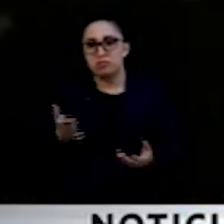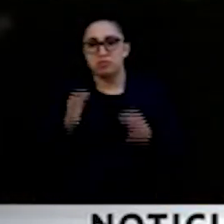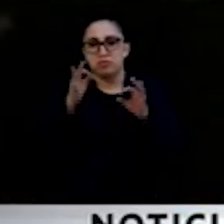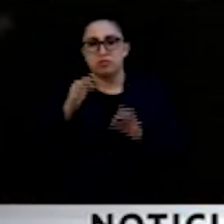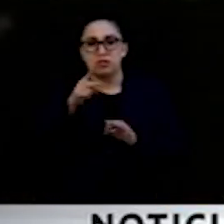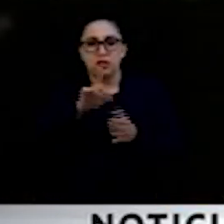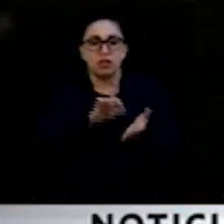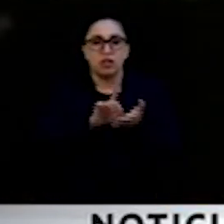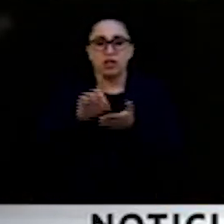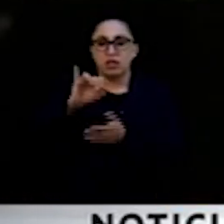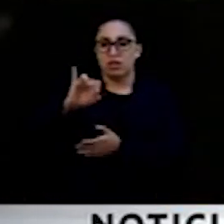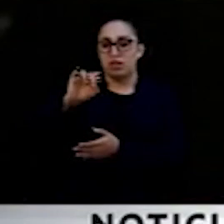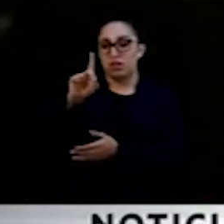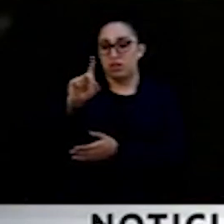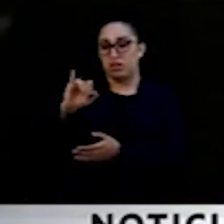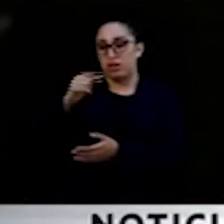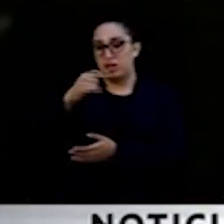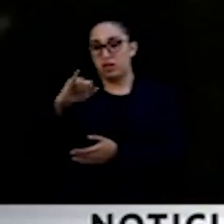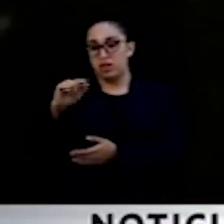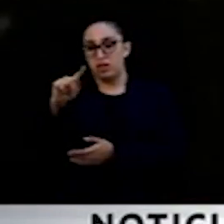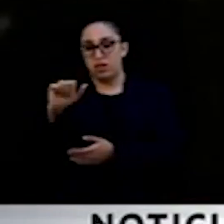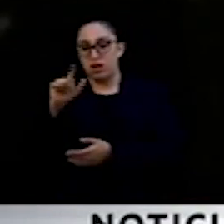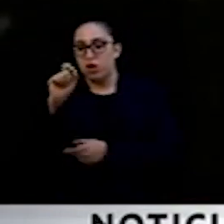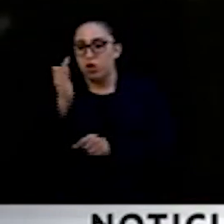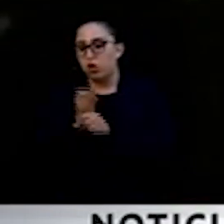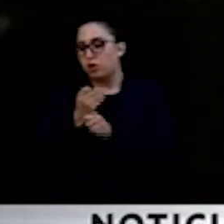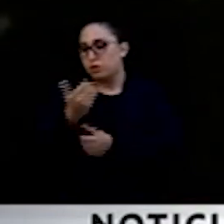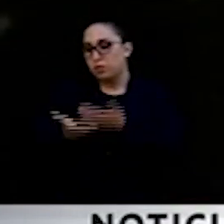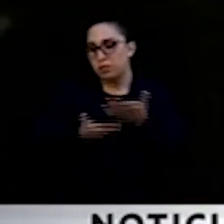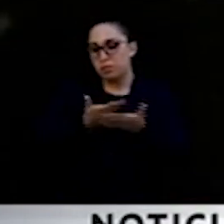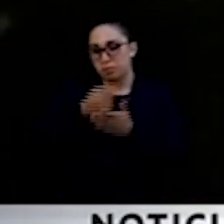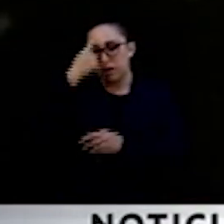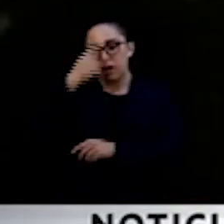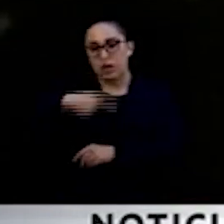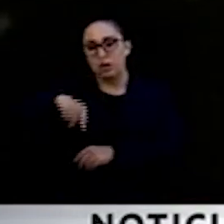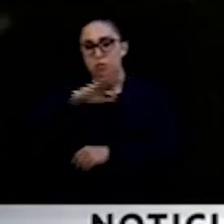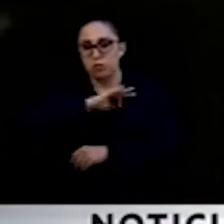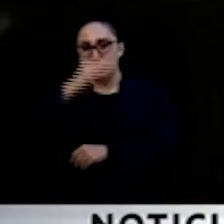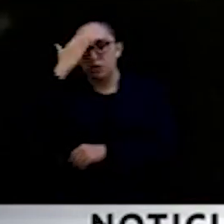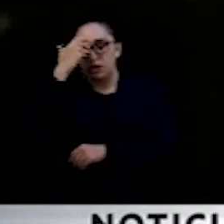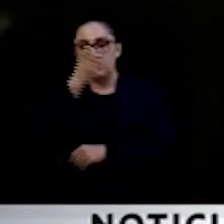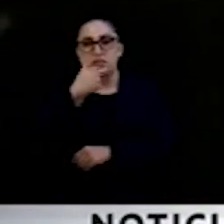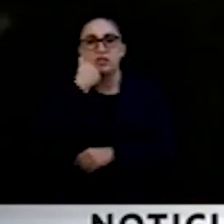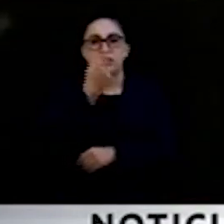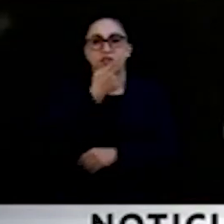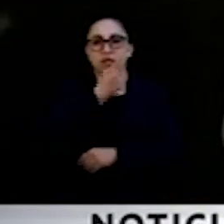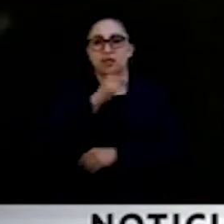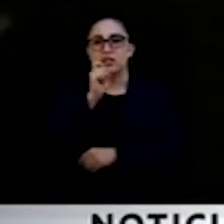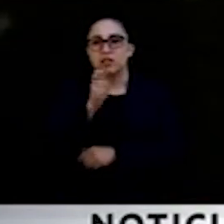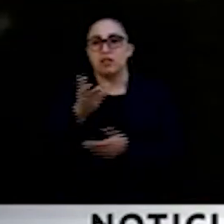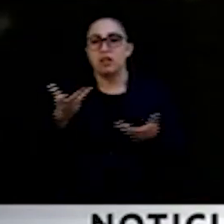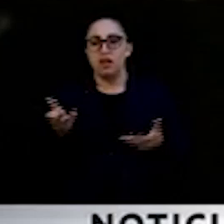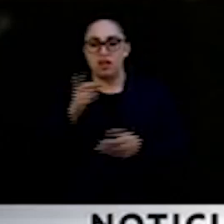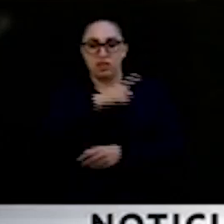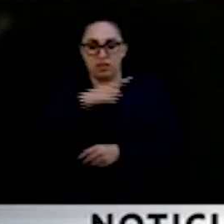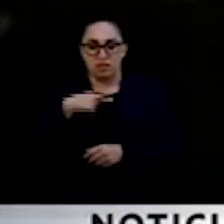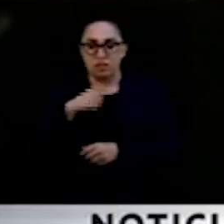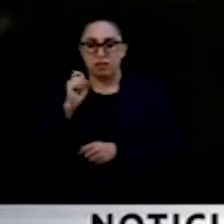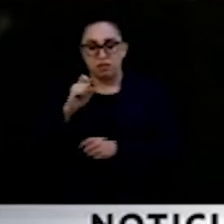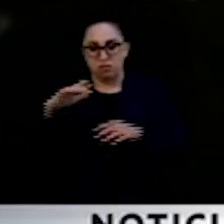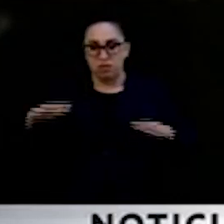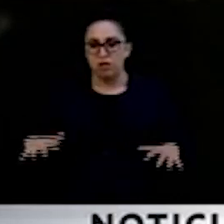que estamos promoviendo y lo que esto implica es, implicaría en su momento la modificación de